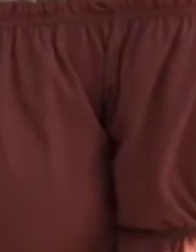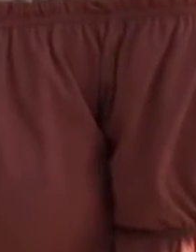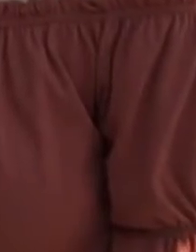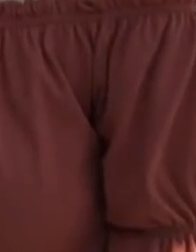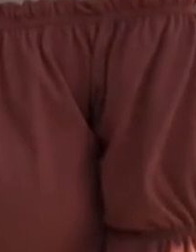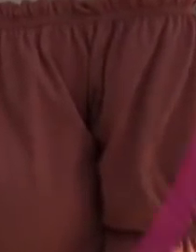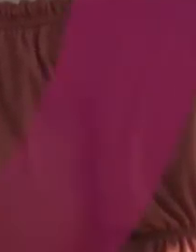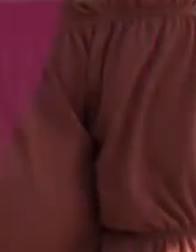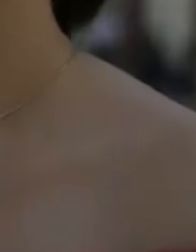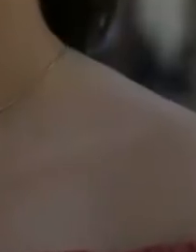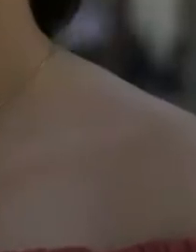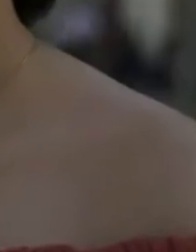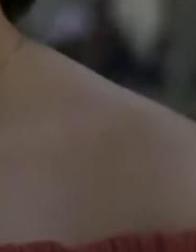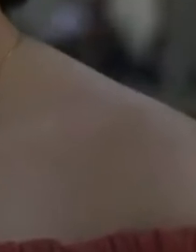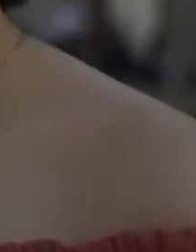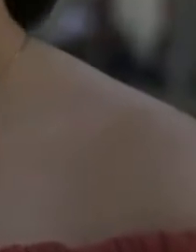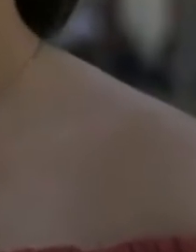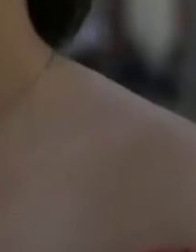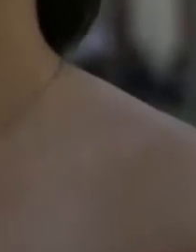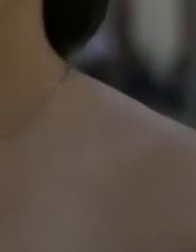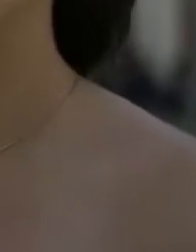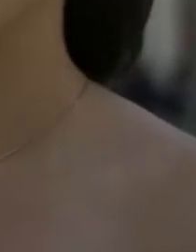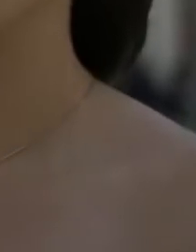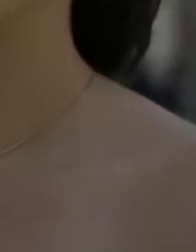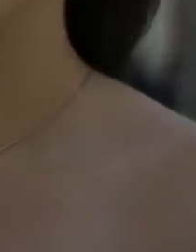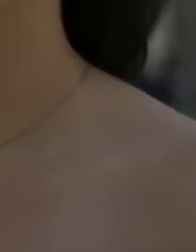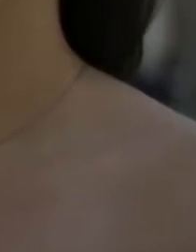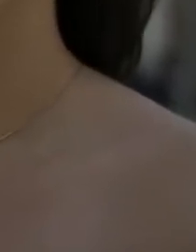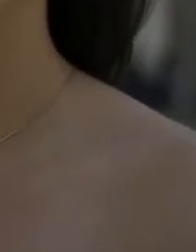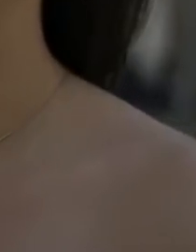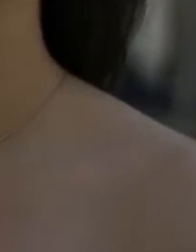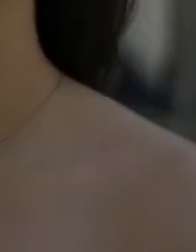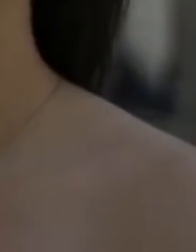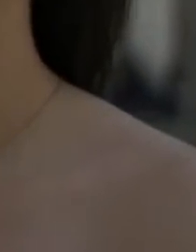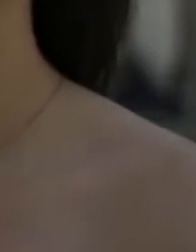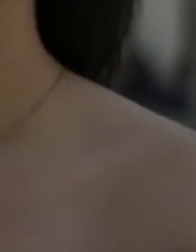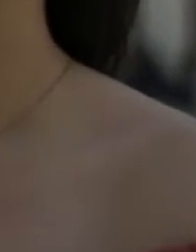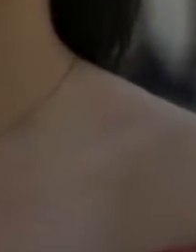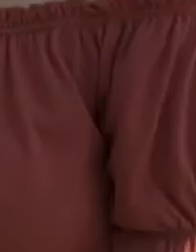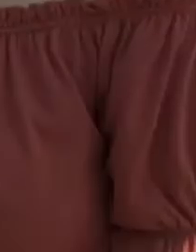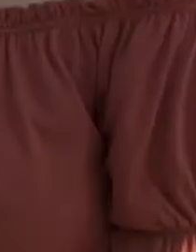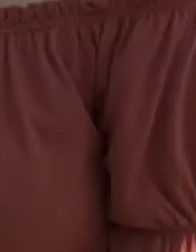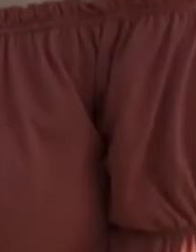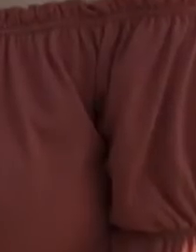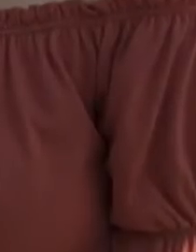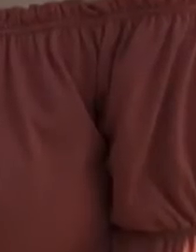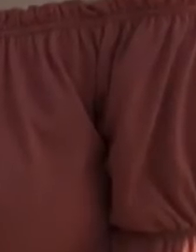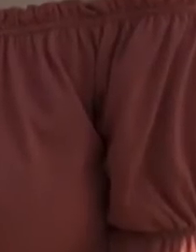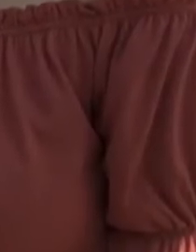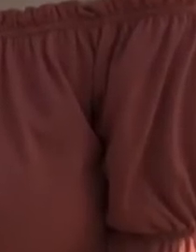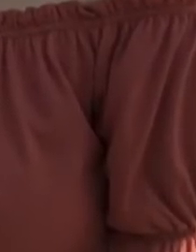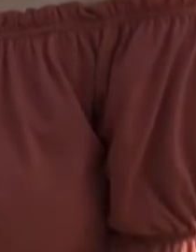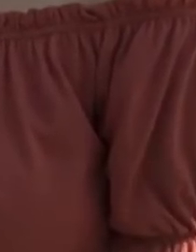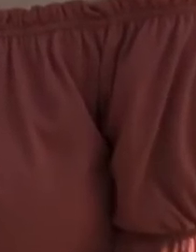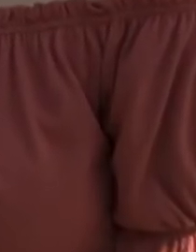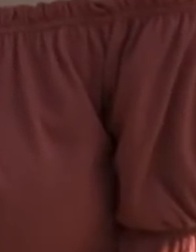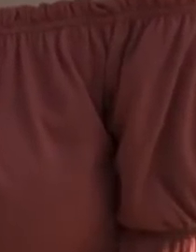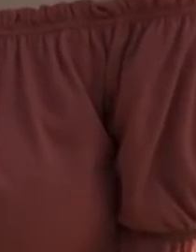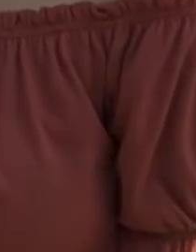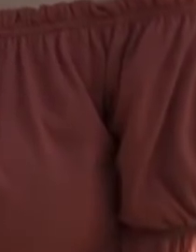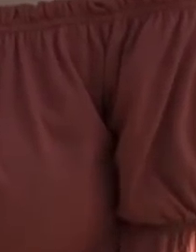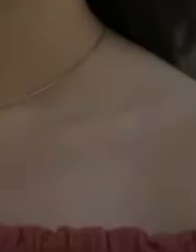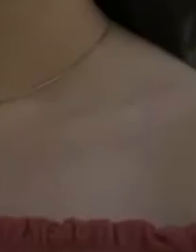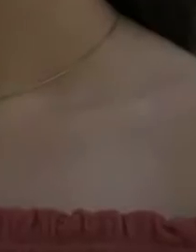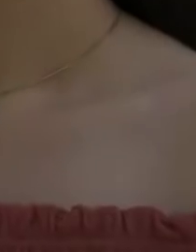la solidaridad con todos. La participación de las mujeres en el Instituto Politécnico Nacional se ha ampliado bastante, ya que siempre se involucra a las mujeres en